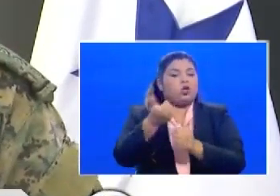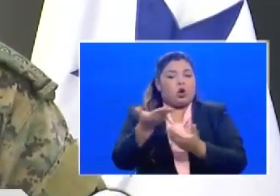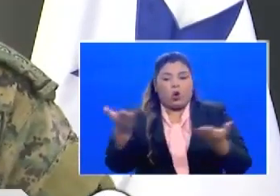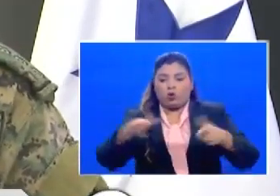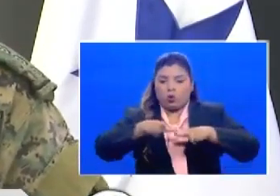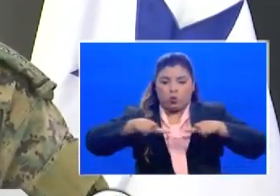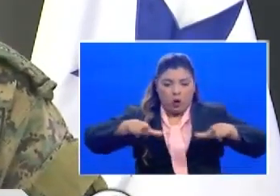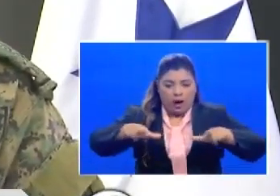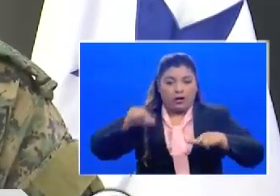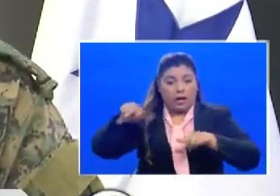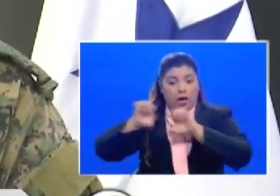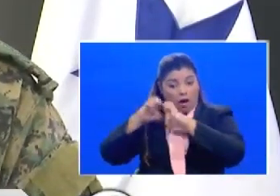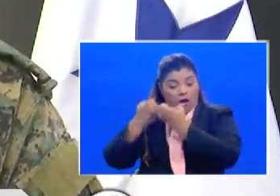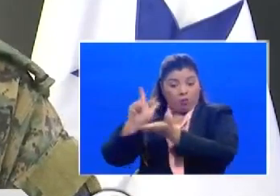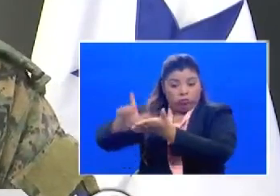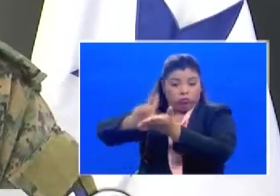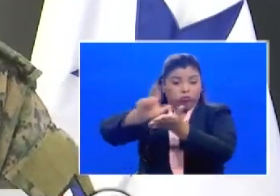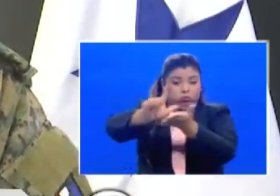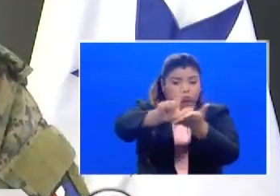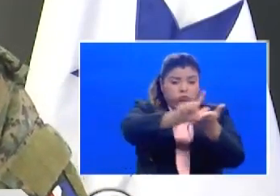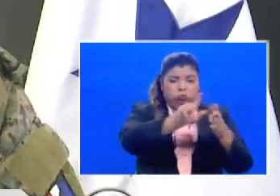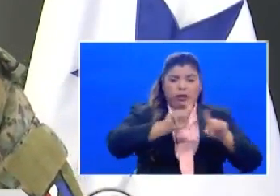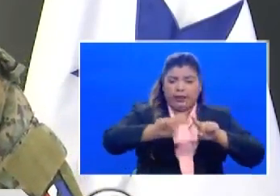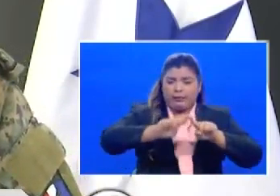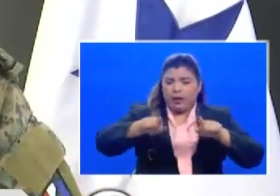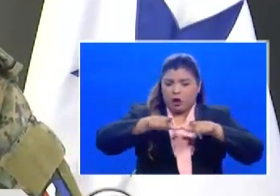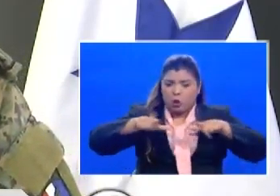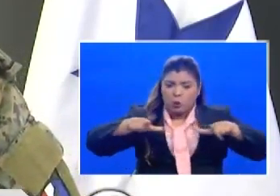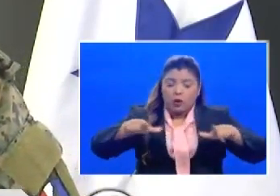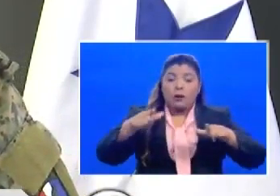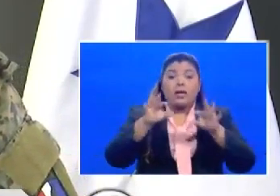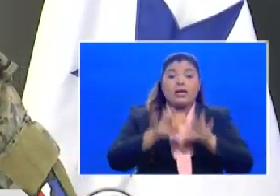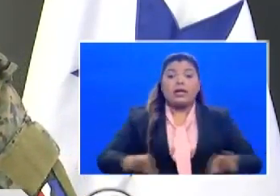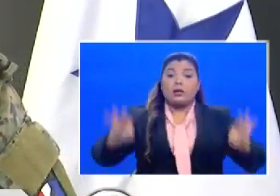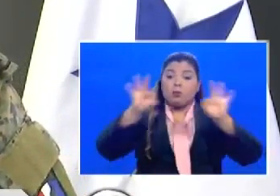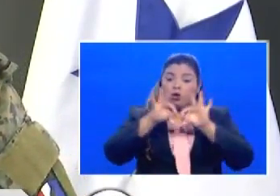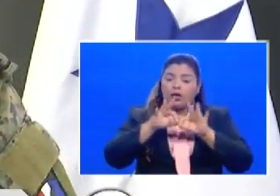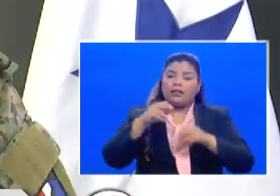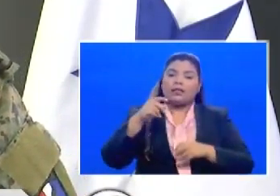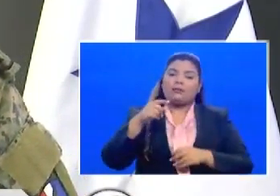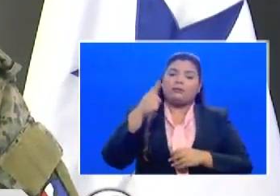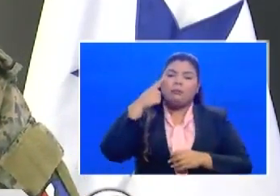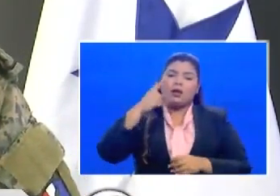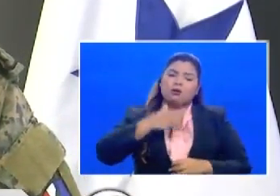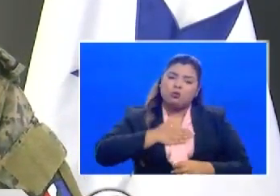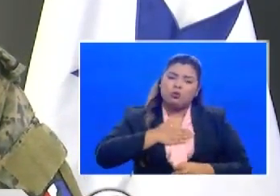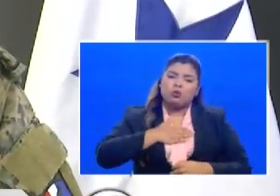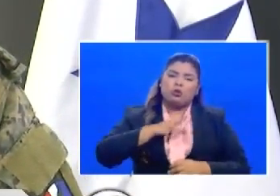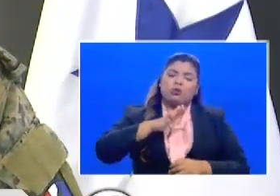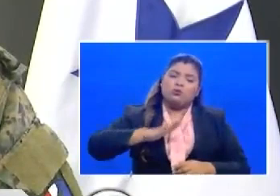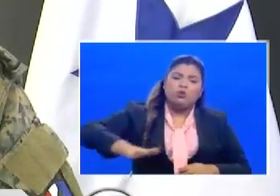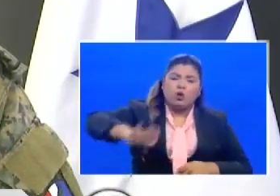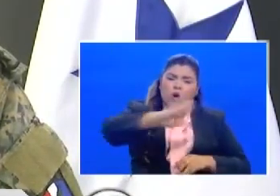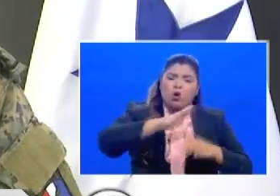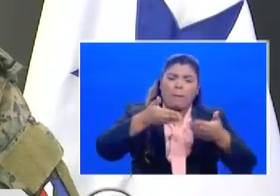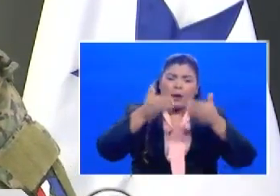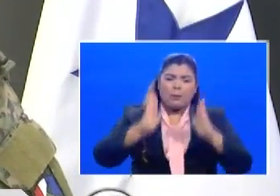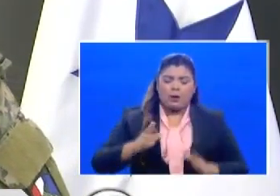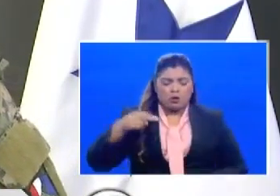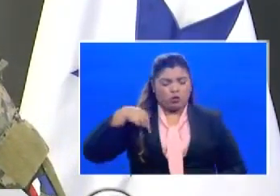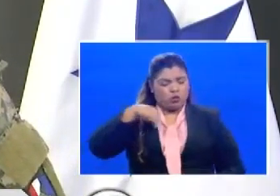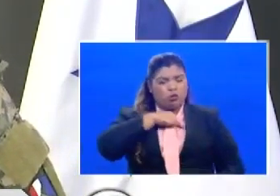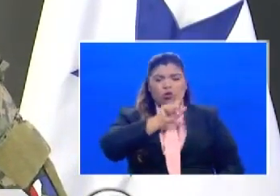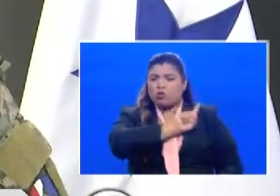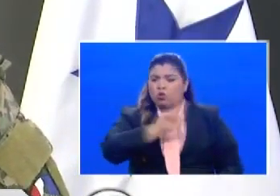otros es importante para nosotros también decirle a todos los panameños que no hemos olvidado ni por un instante